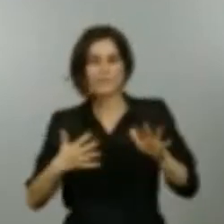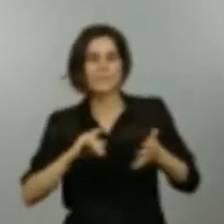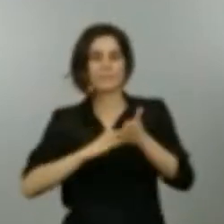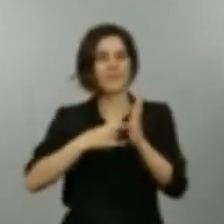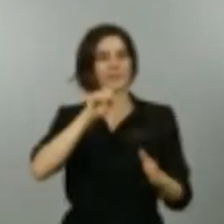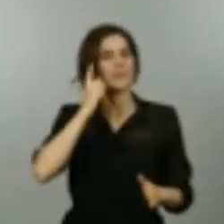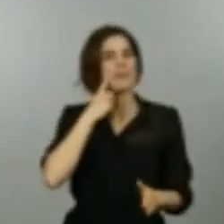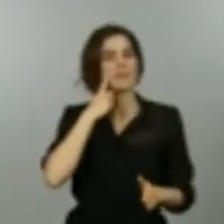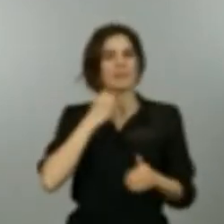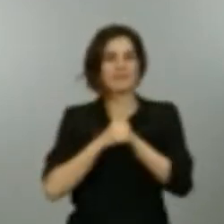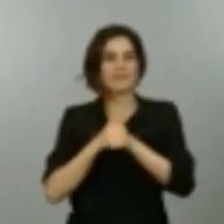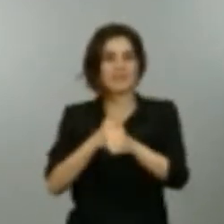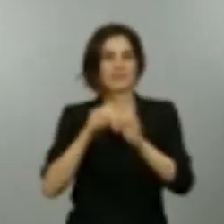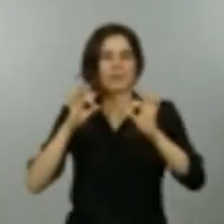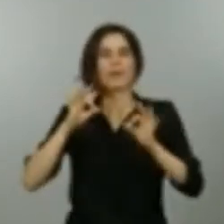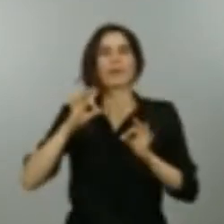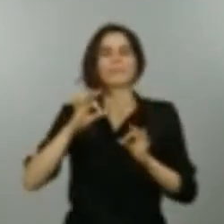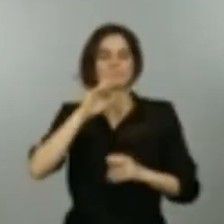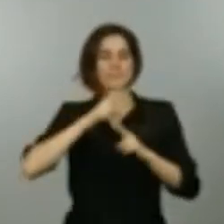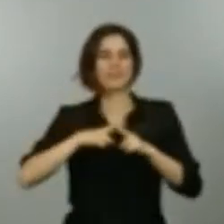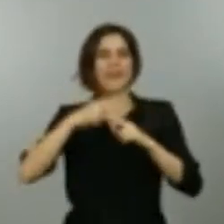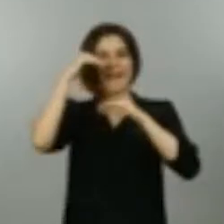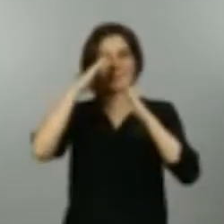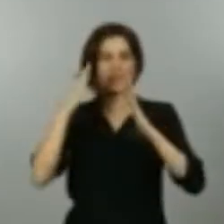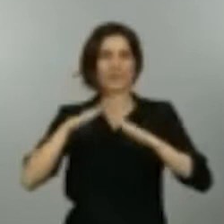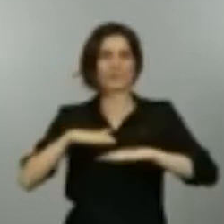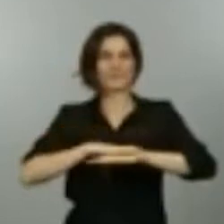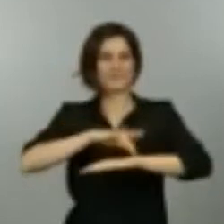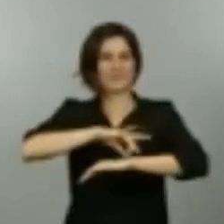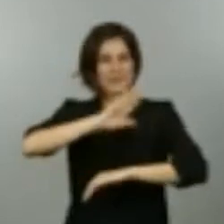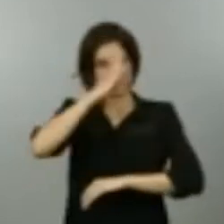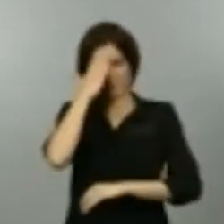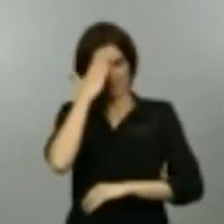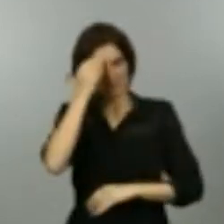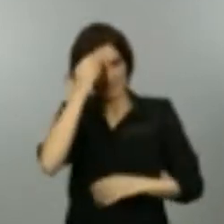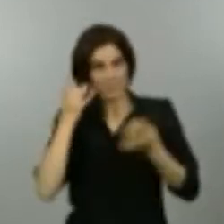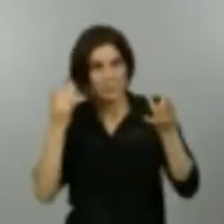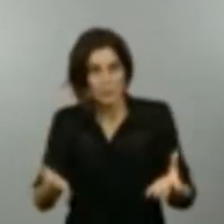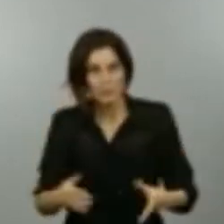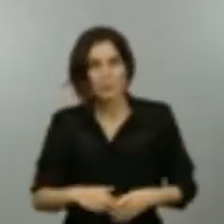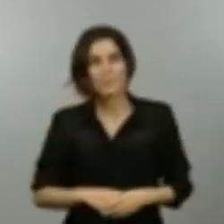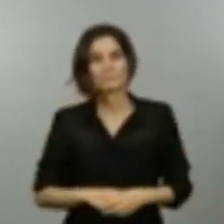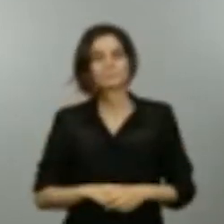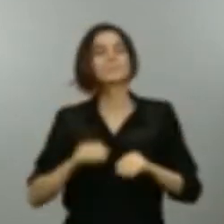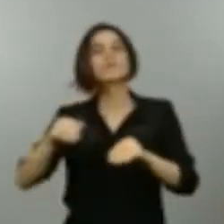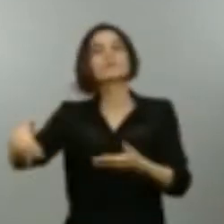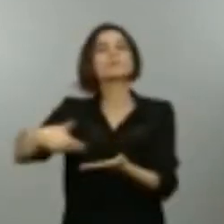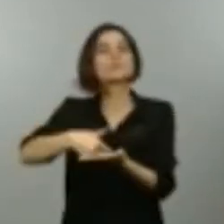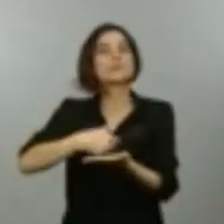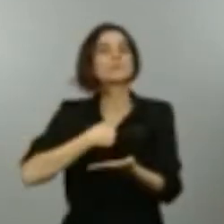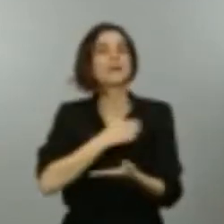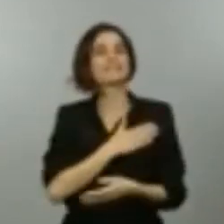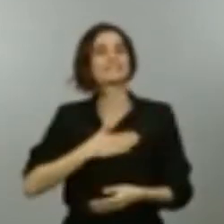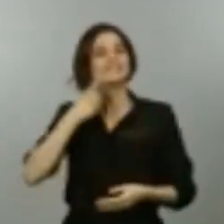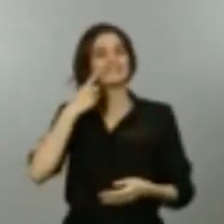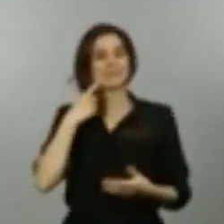Bueno, es una solicitud para valorar conjuntamente la evolución y valorar en qué situación está Madrid,